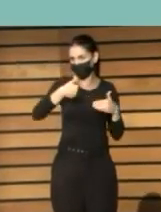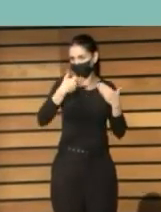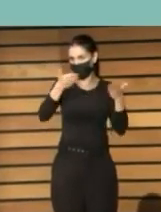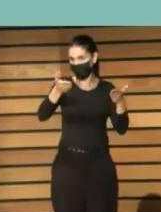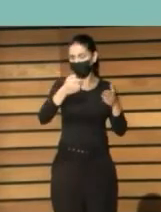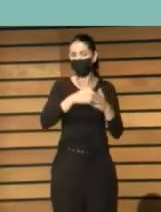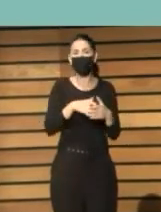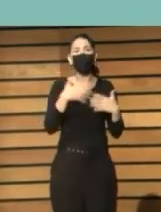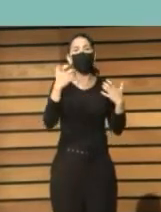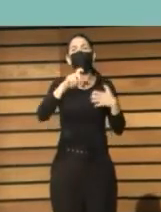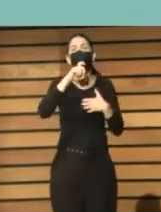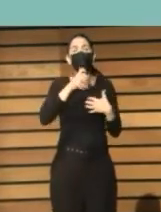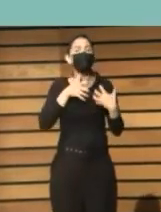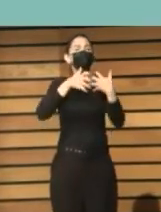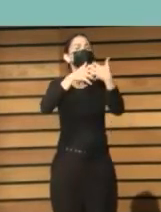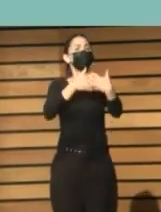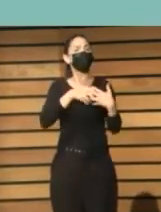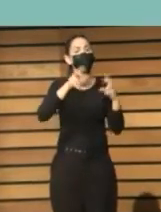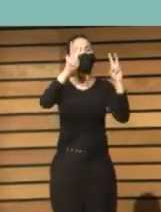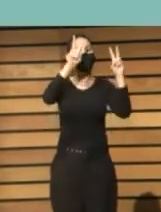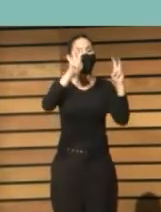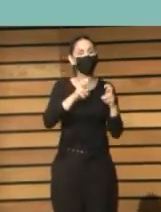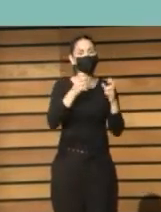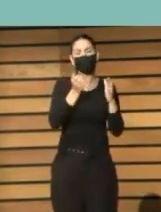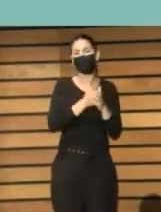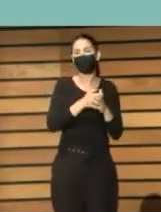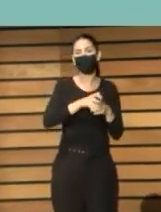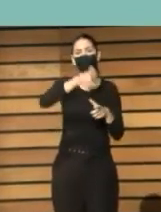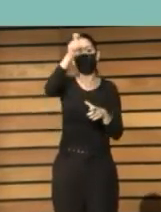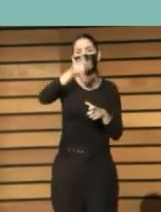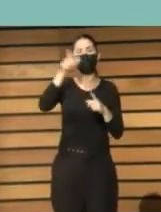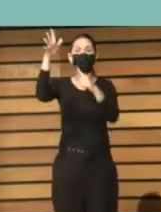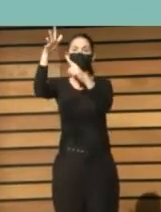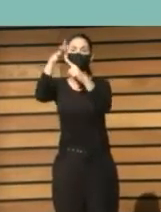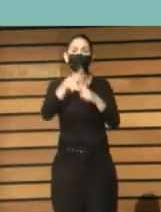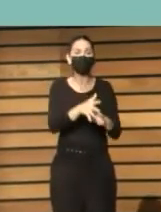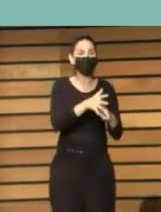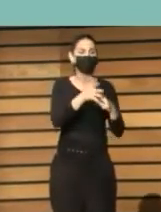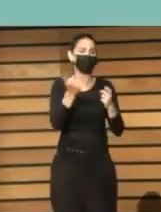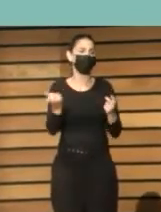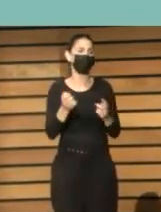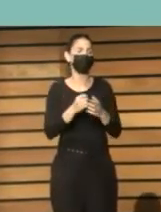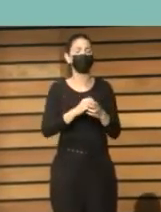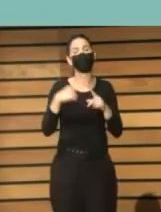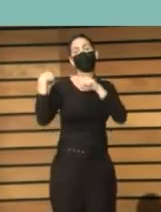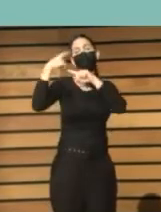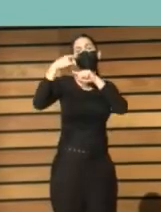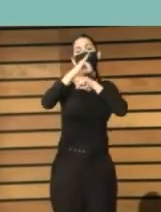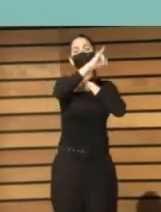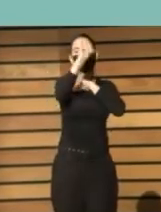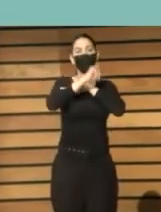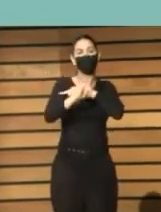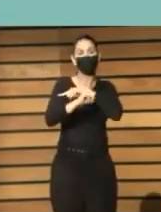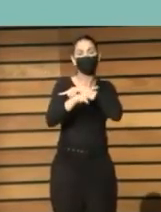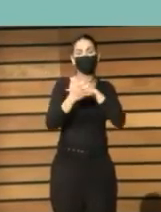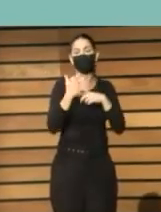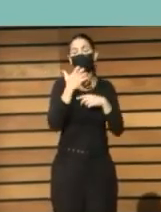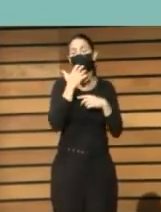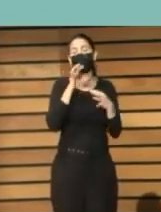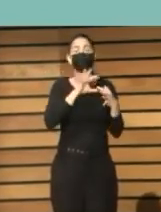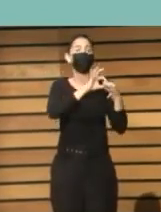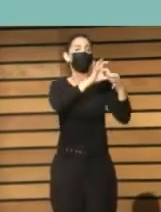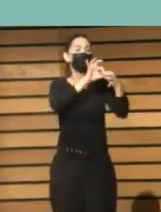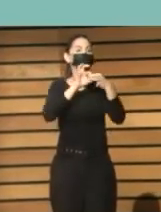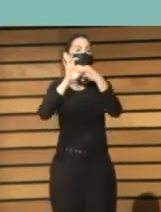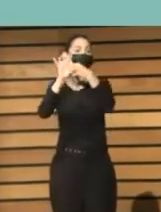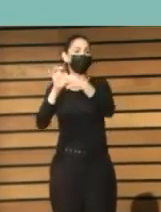luchar contra racismo y xenofobia en la generación generación Z en alianza con los